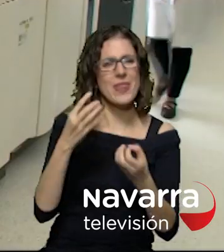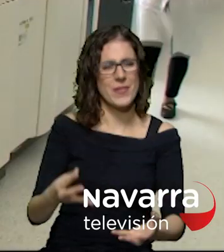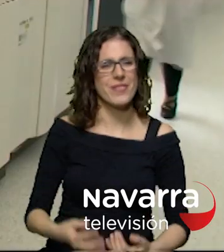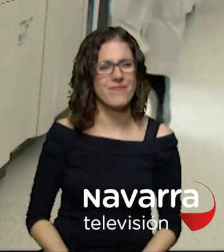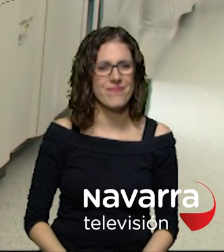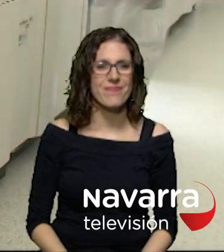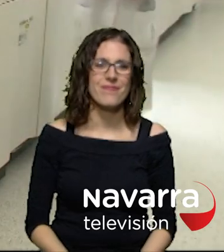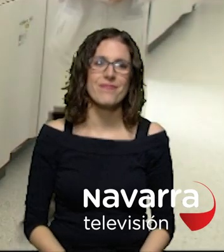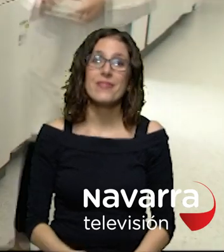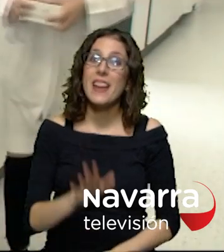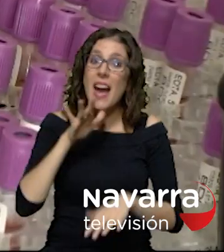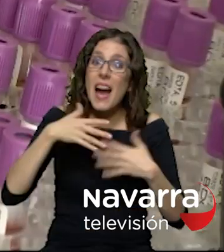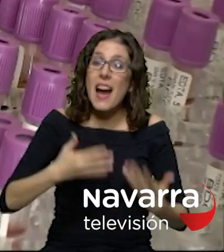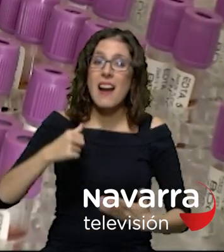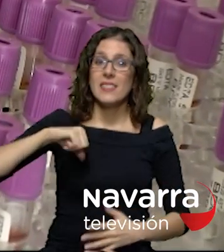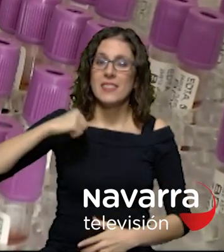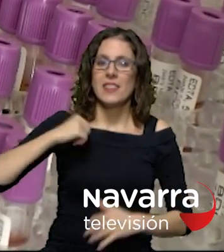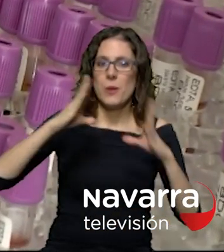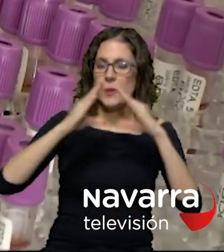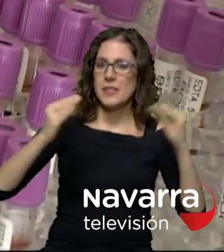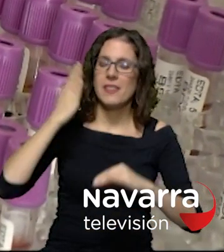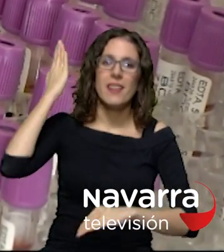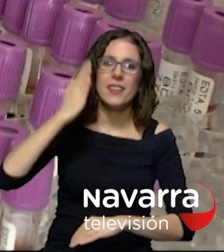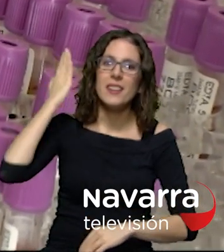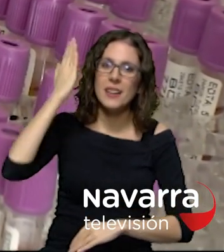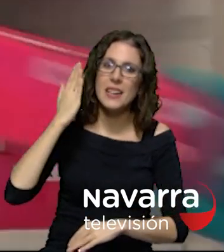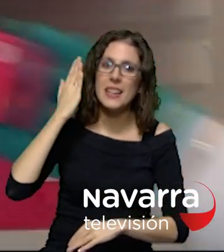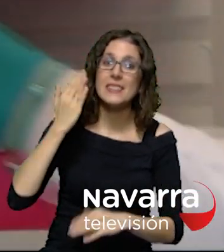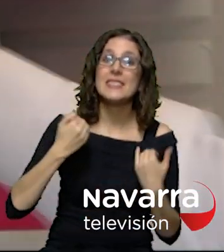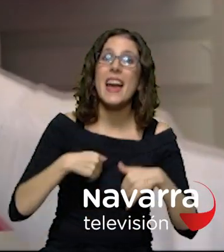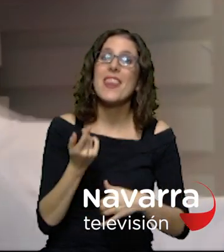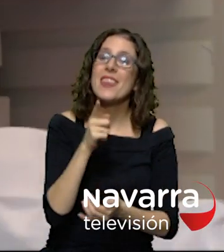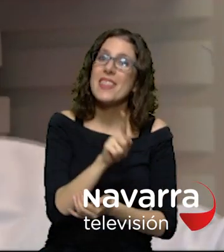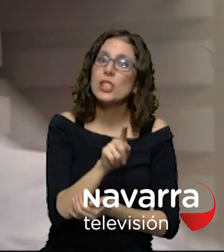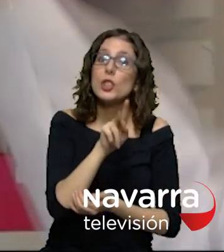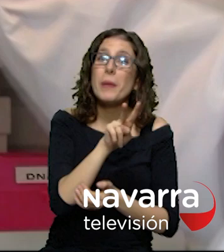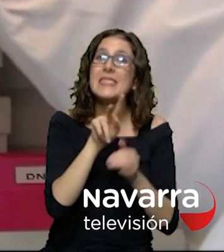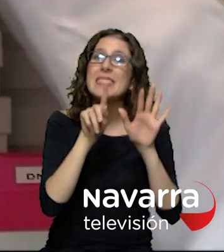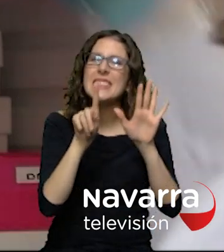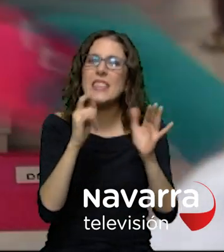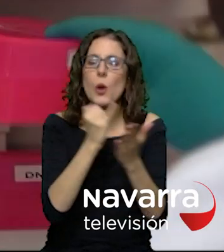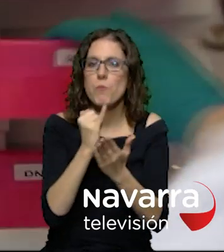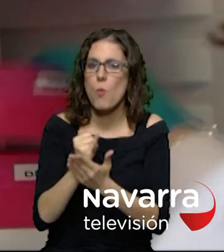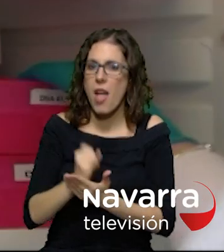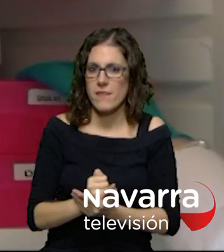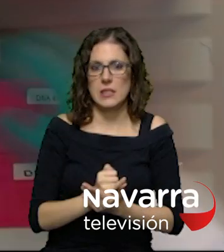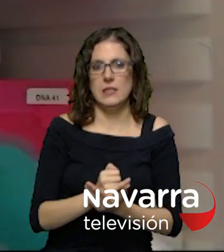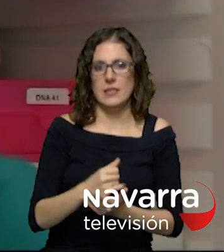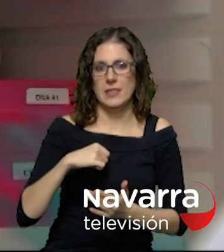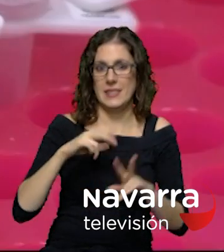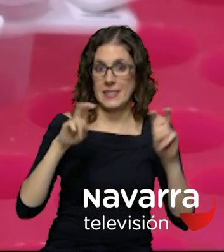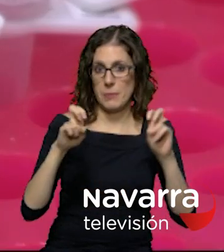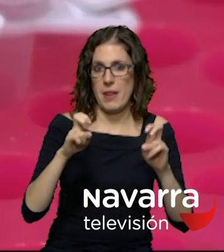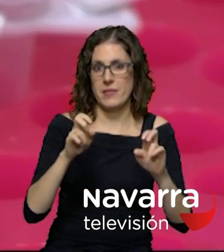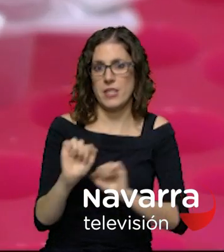en estos momentos la clínica universidad de navarra tiene en marcha 126 ensayos clínicos en inmunoterapia 86 dedicados al